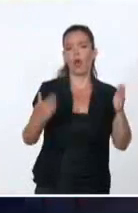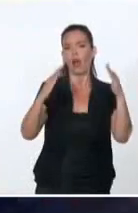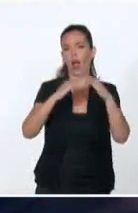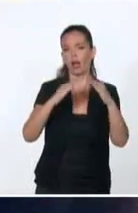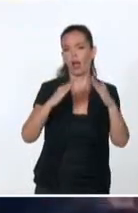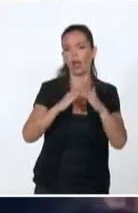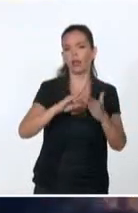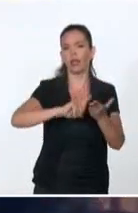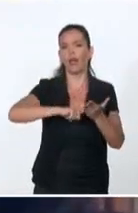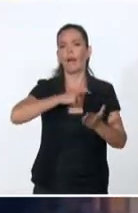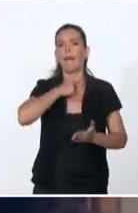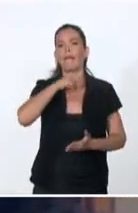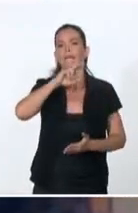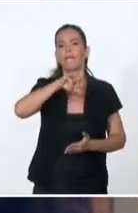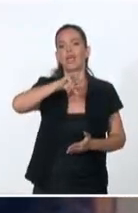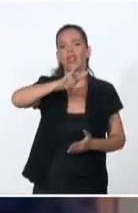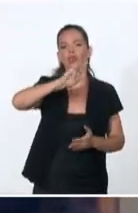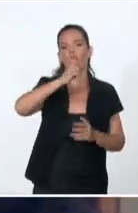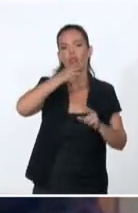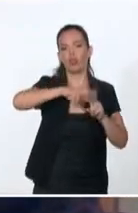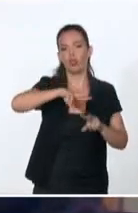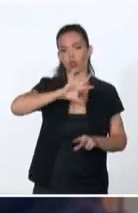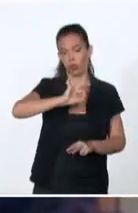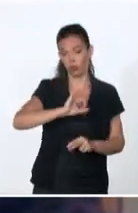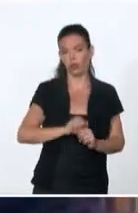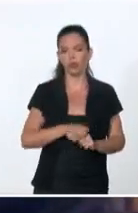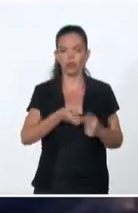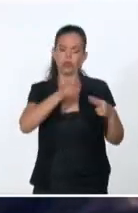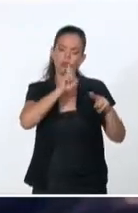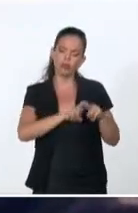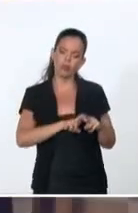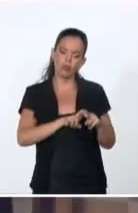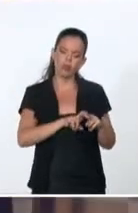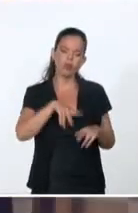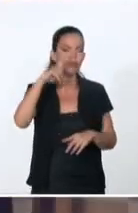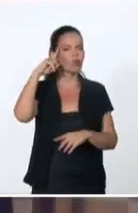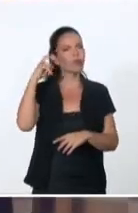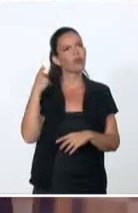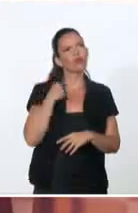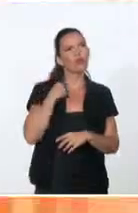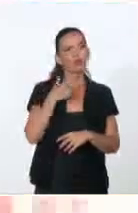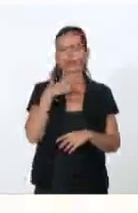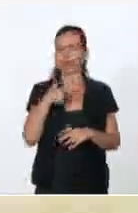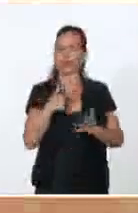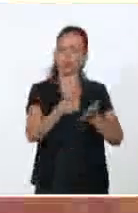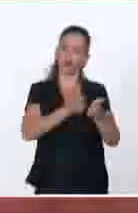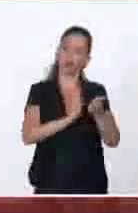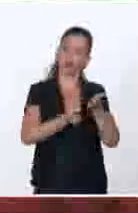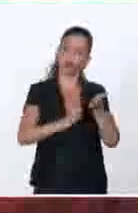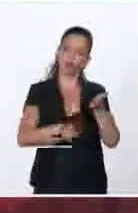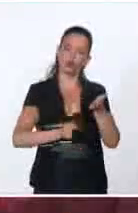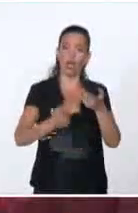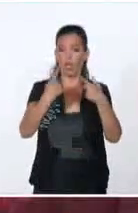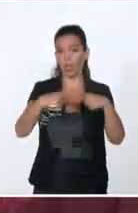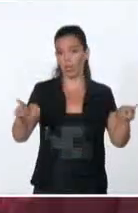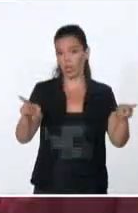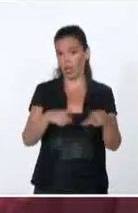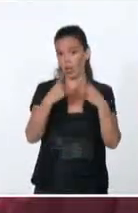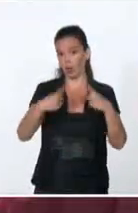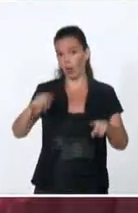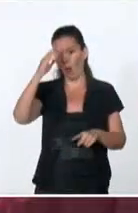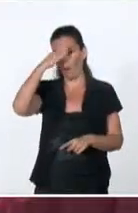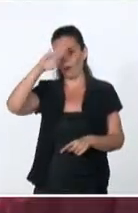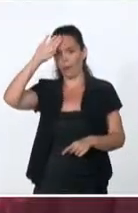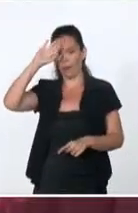pone a escribir la música de lo que sería posteriormente el himno patriótico que fue como él lo titula. Perucho Figueredo le da la